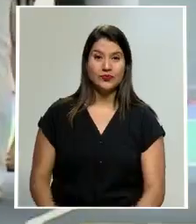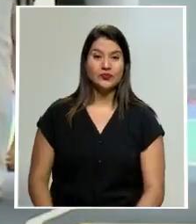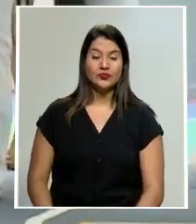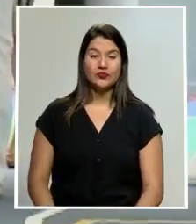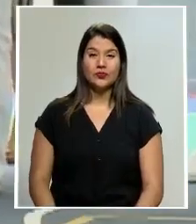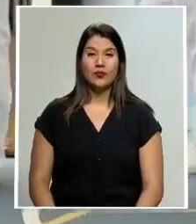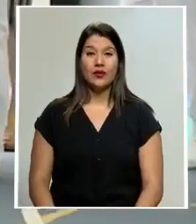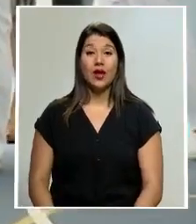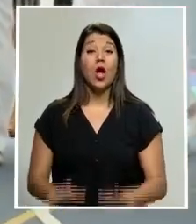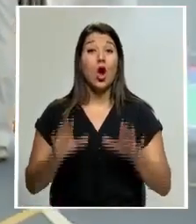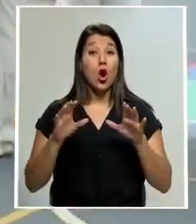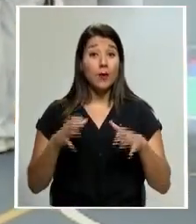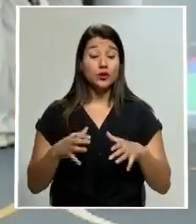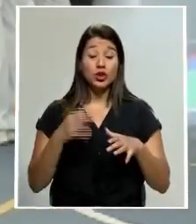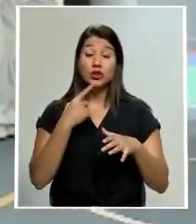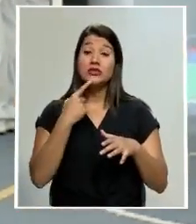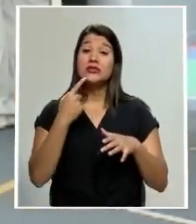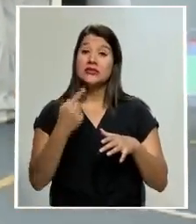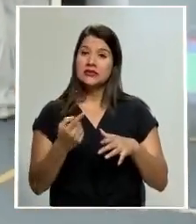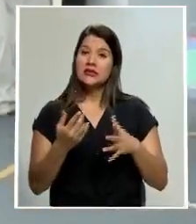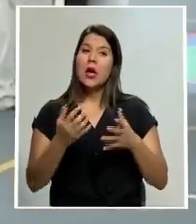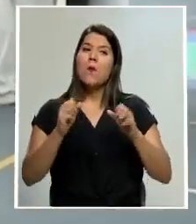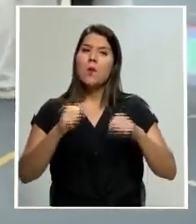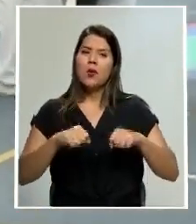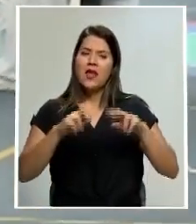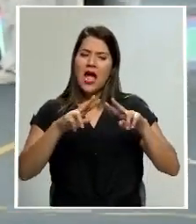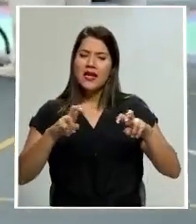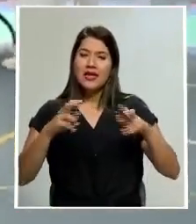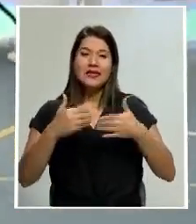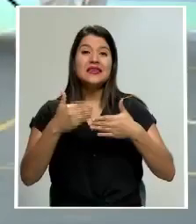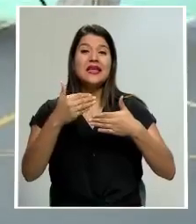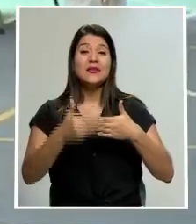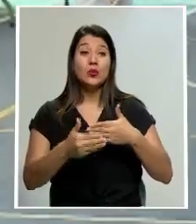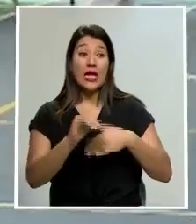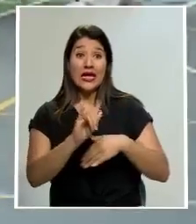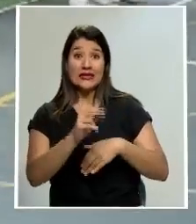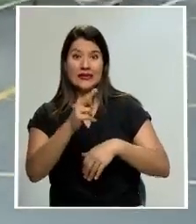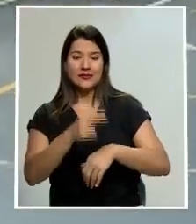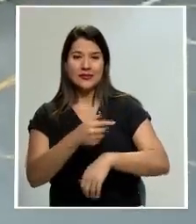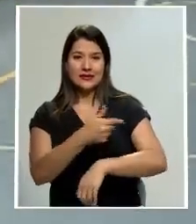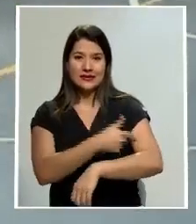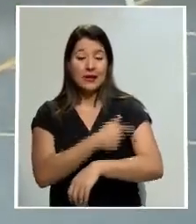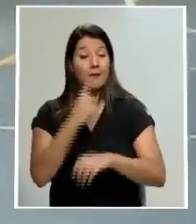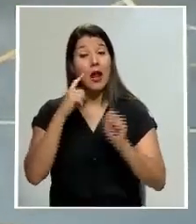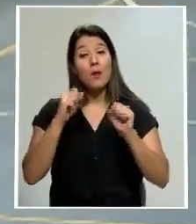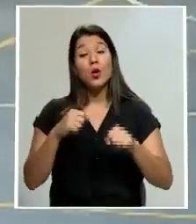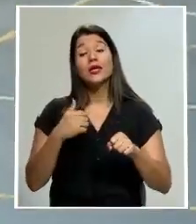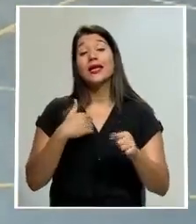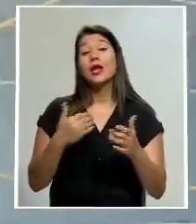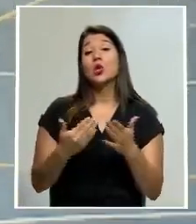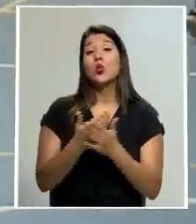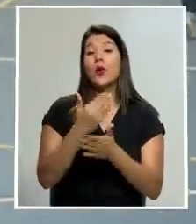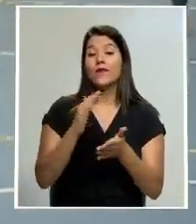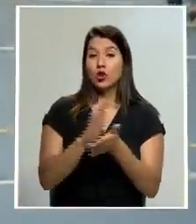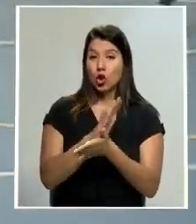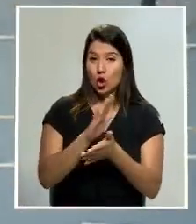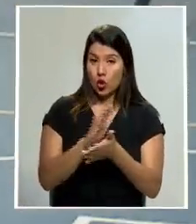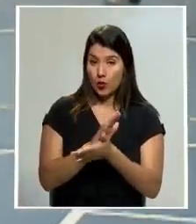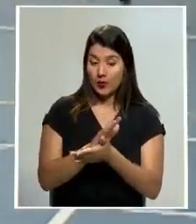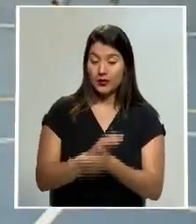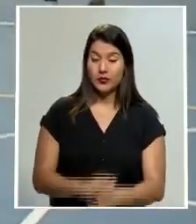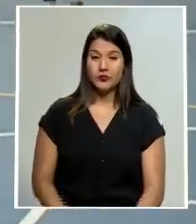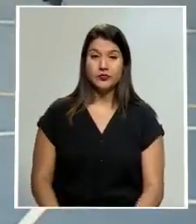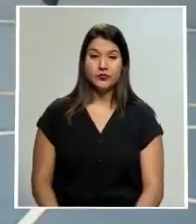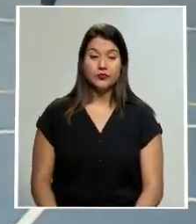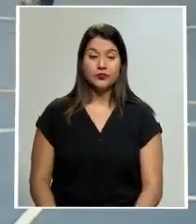la comisión no descarta el análisis posterior en función de una nueva documentación presentada por la Organización Mundial